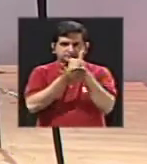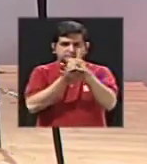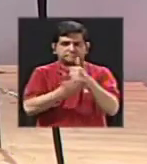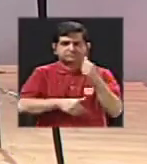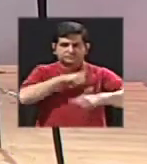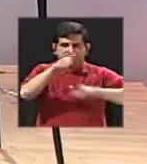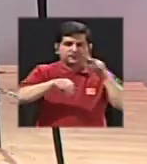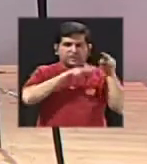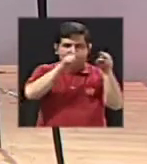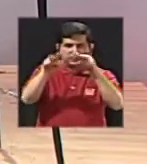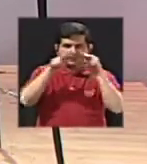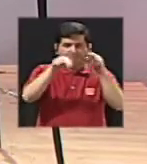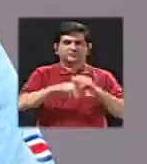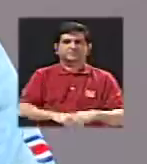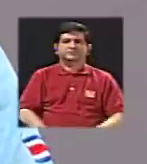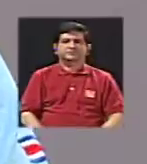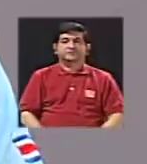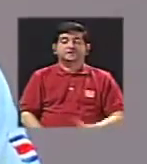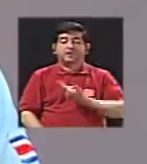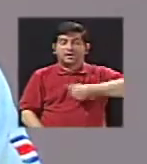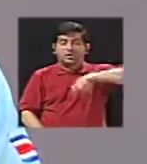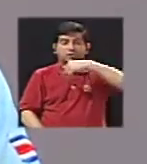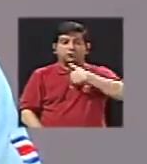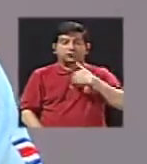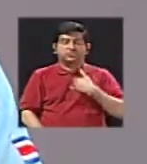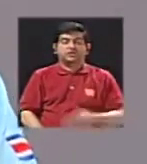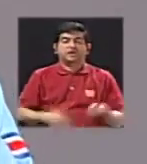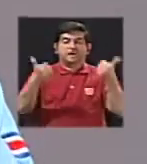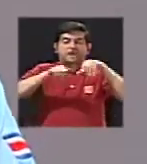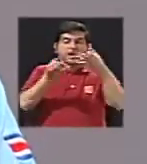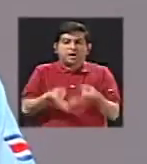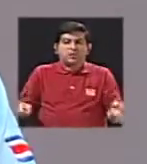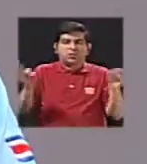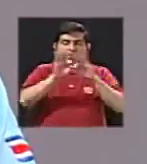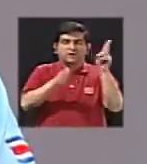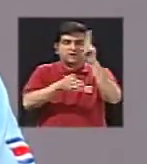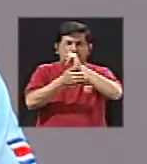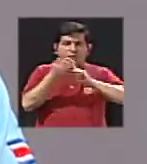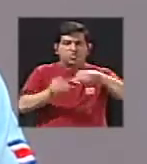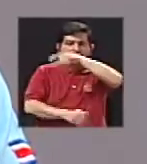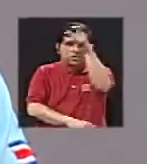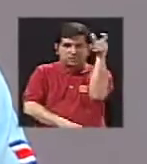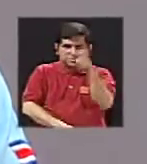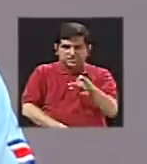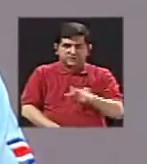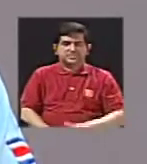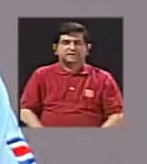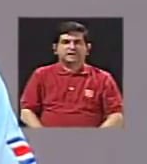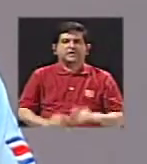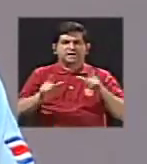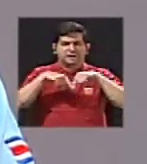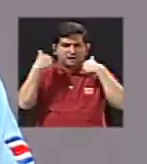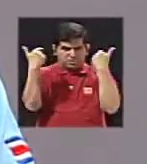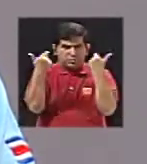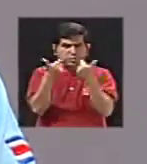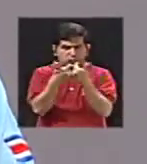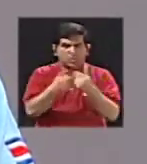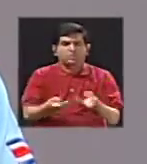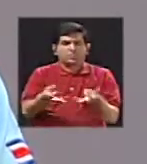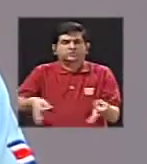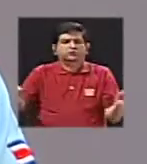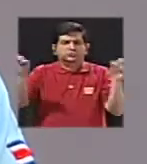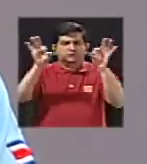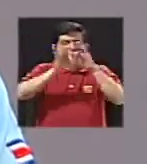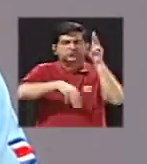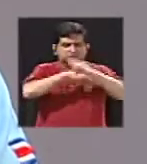esfuerzo de vigilancia? Si tenemos pues convenios importantes con universidades de Italia grupos pues muy importantes